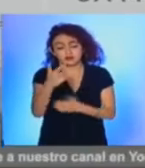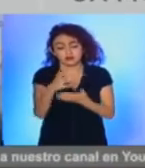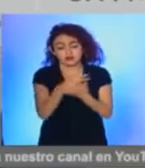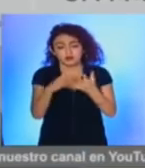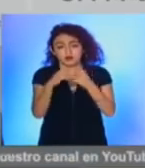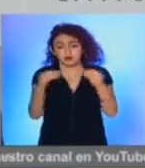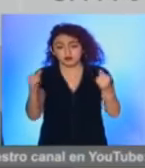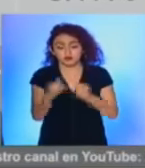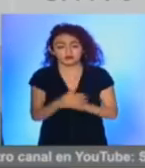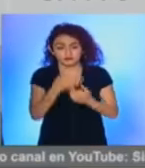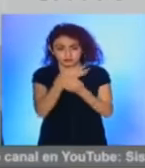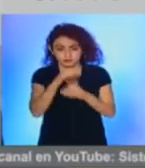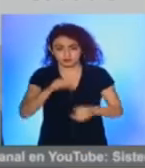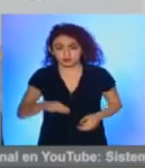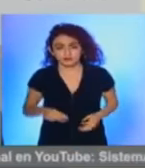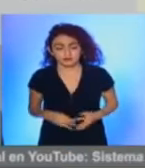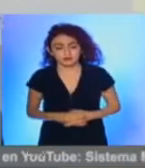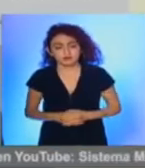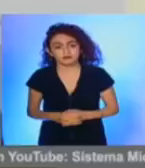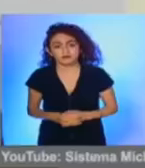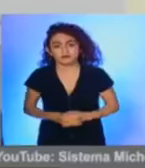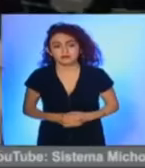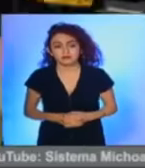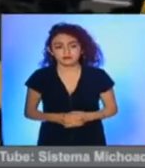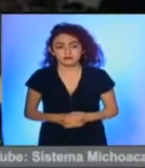recuperado. SM Noticias.